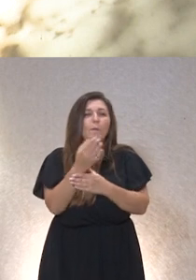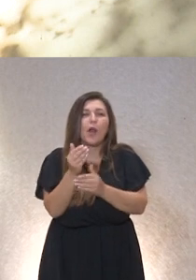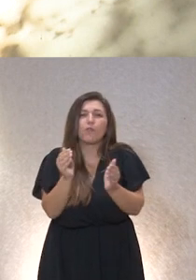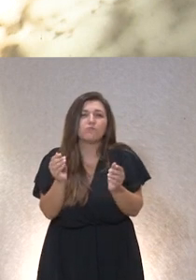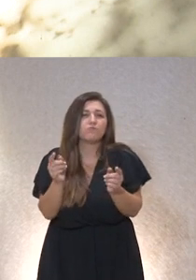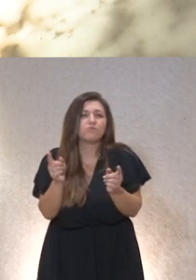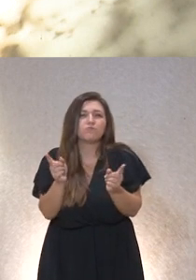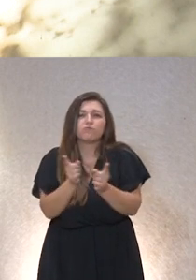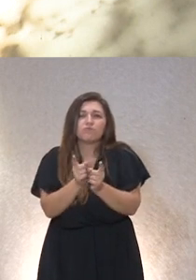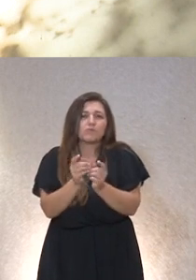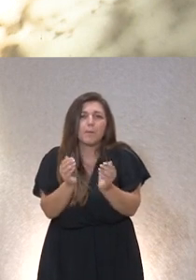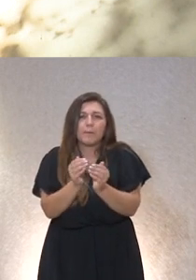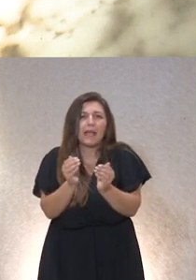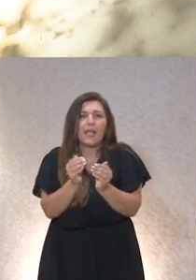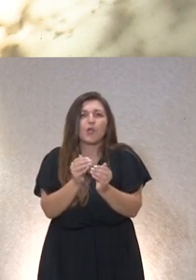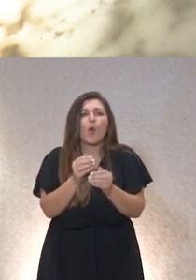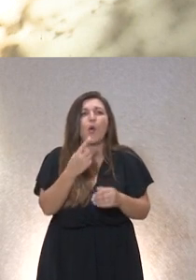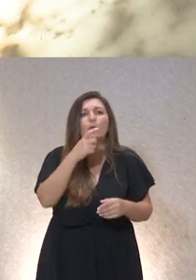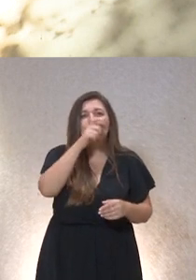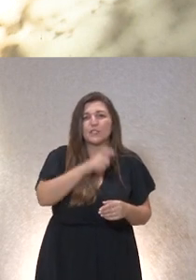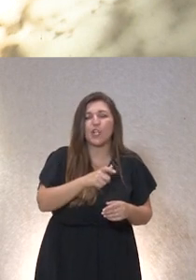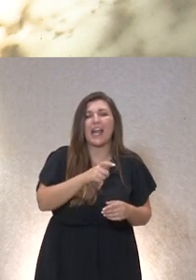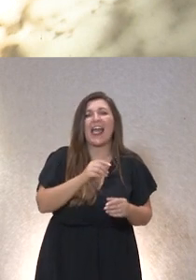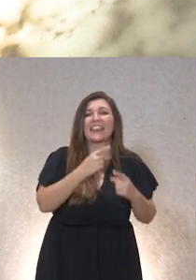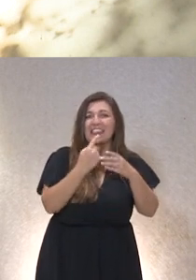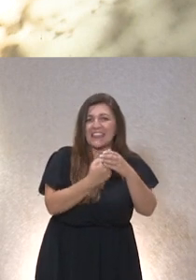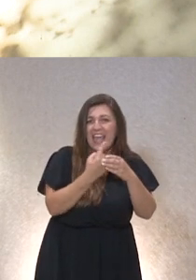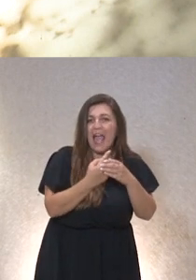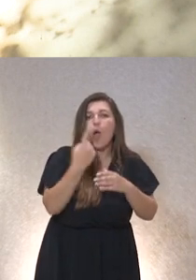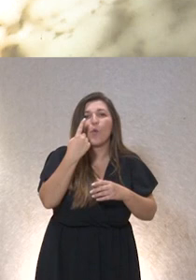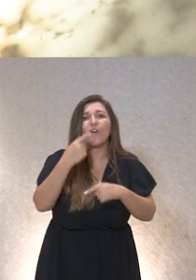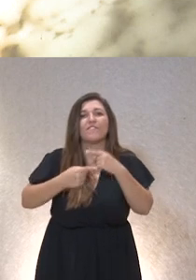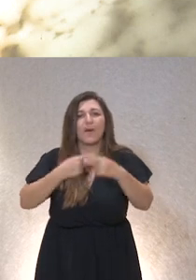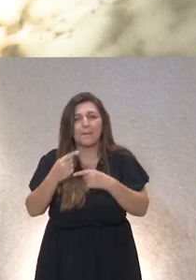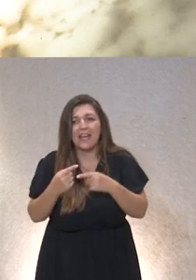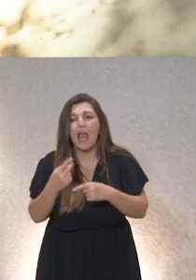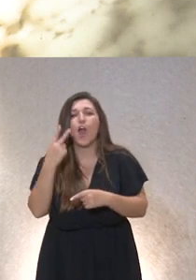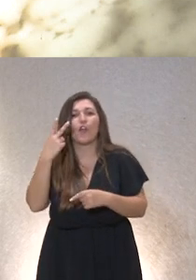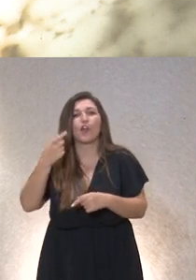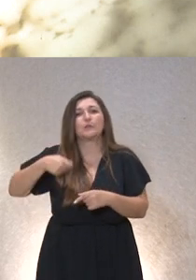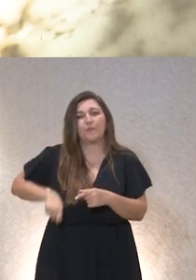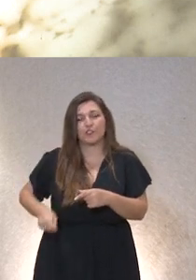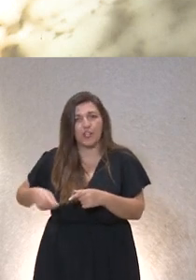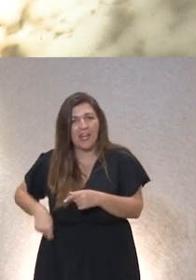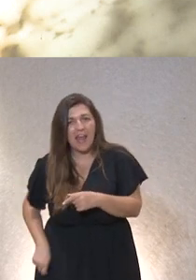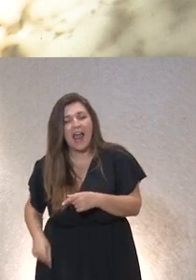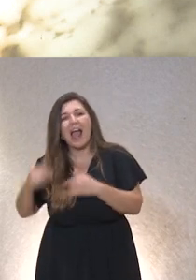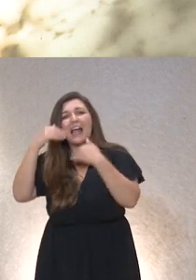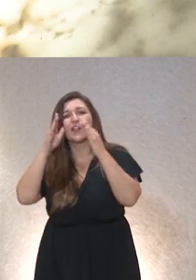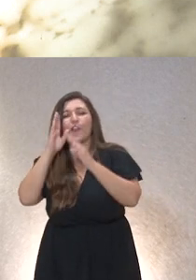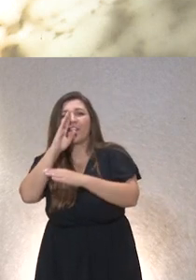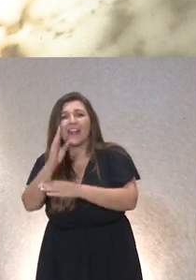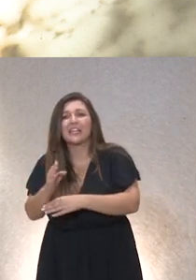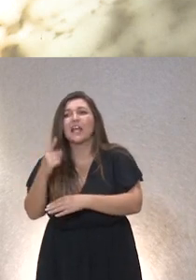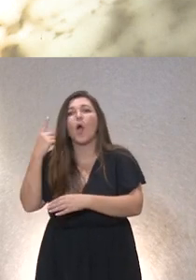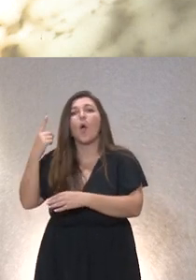grupo formado por una persona con TEA un familiar dos profesionales de atención directa